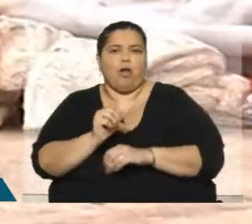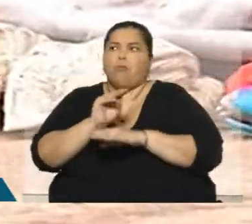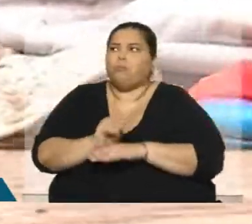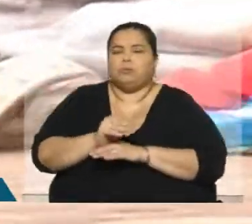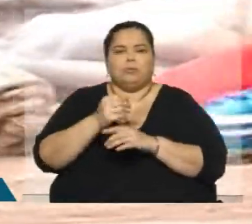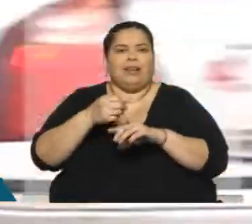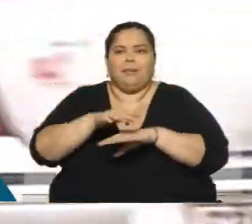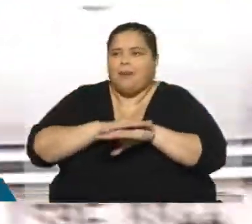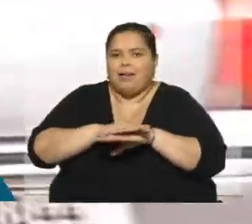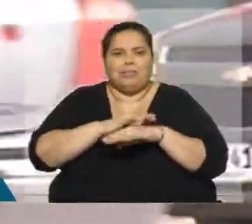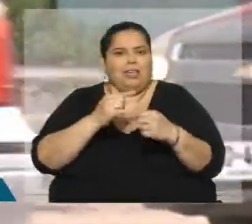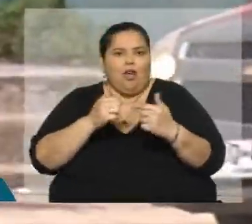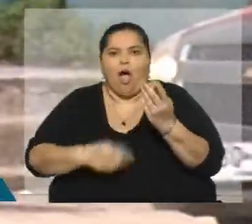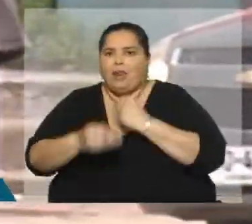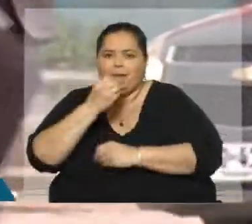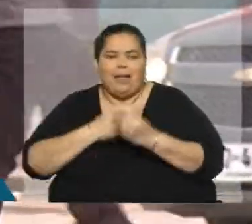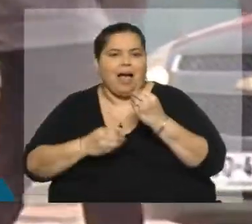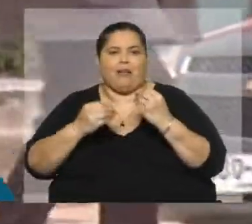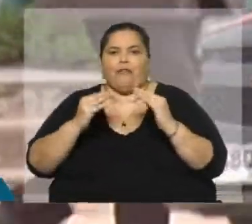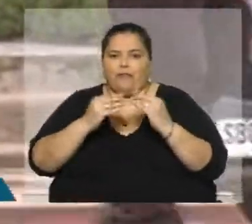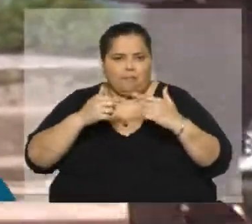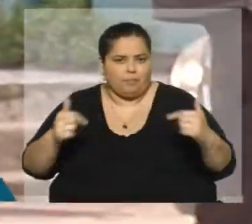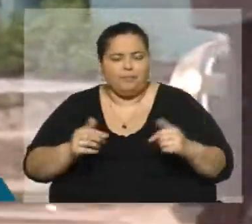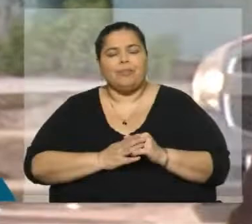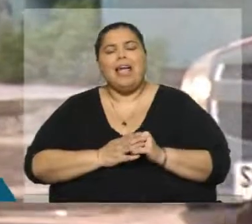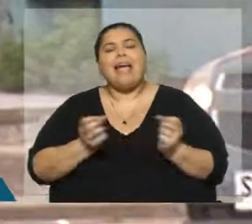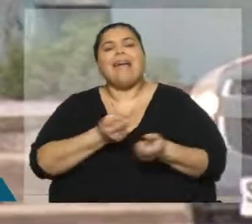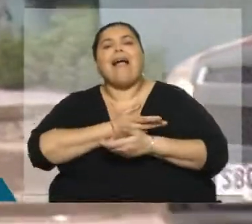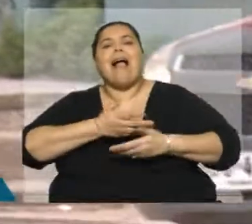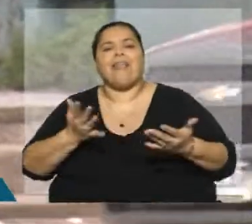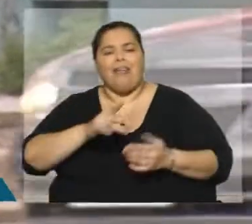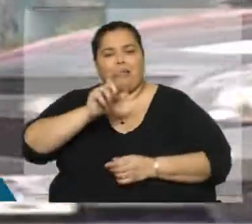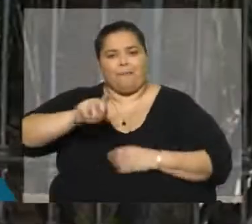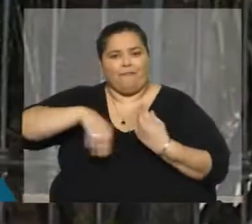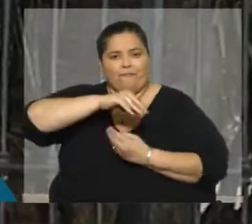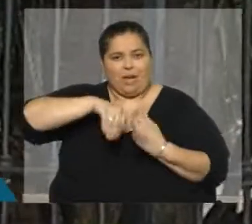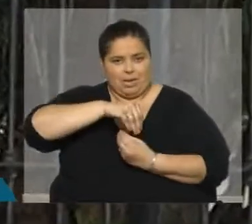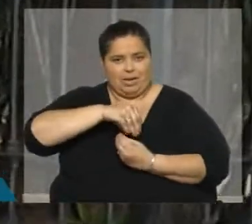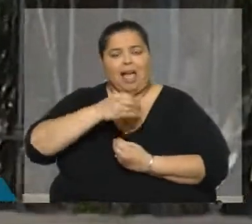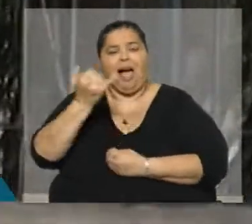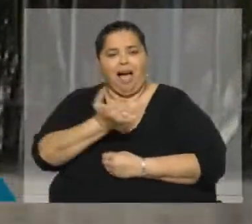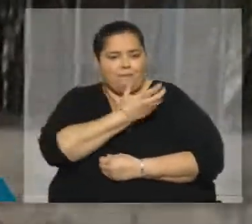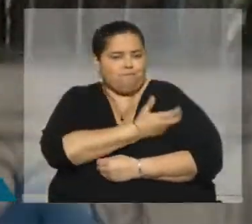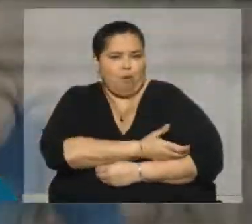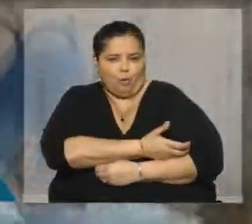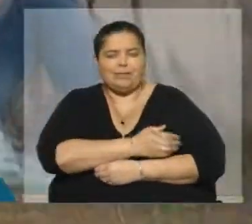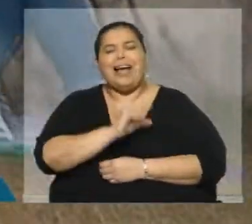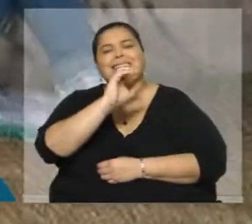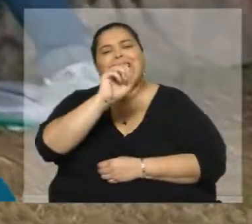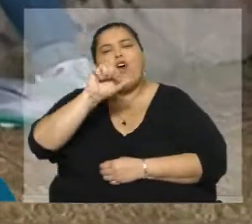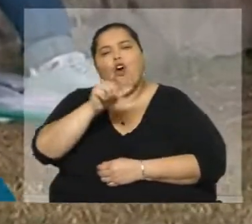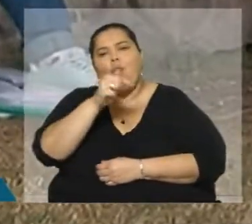necesidades básicas alimentarias. El número total de hogares bajo la línea de indigencia se ubicó en el 0,3%.